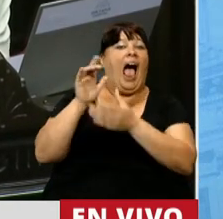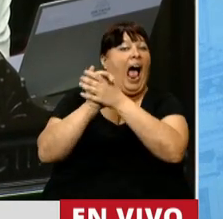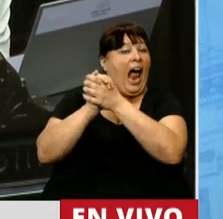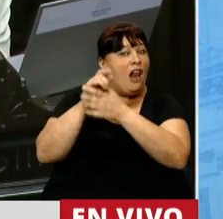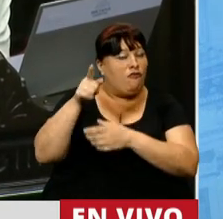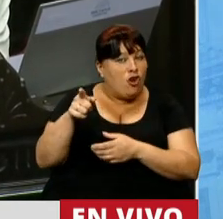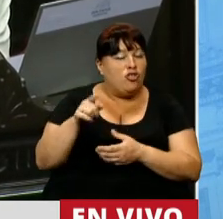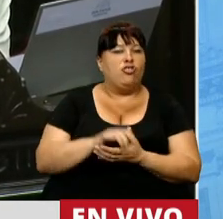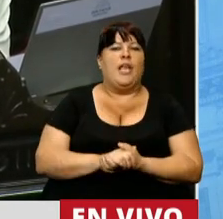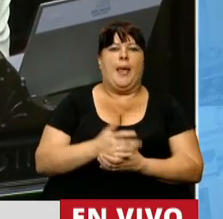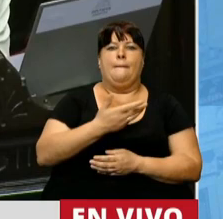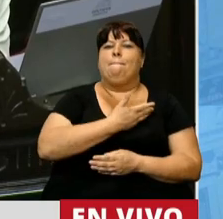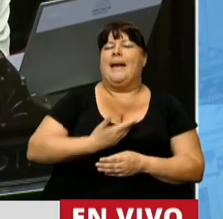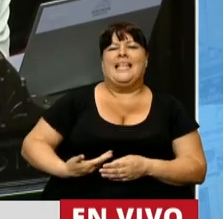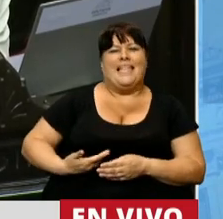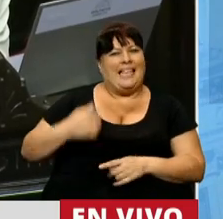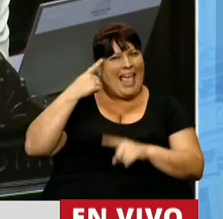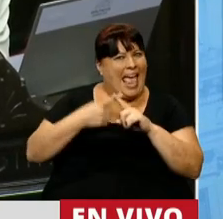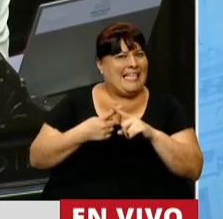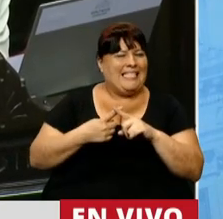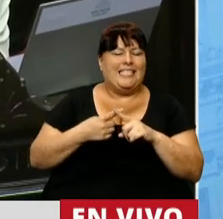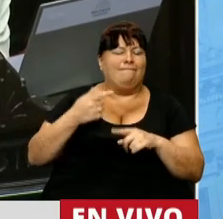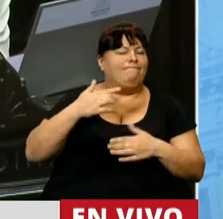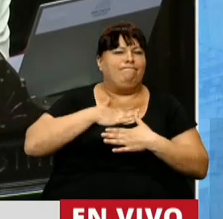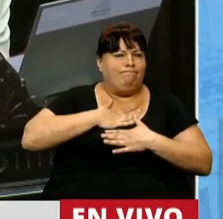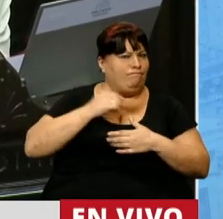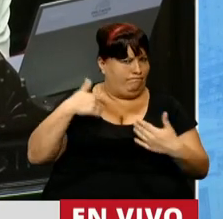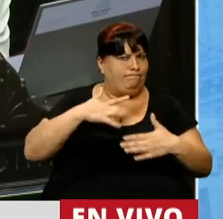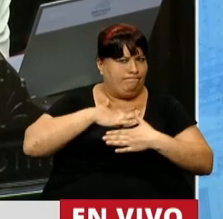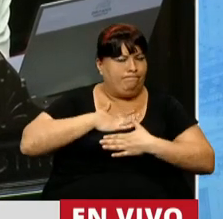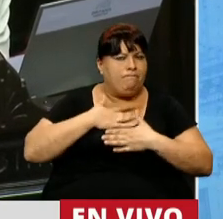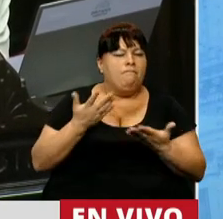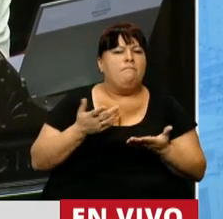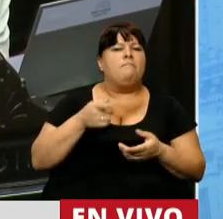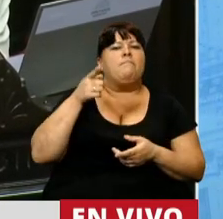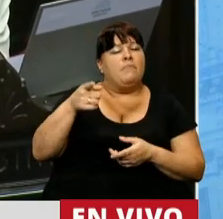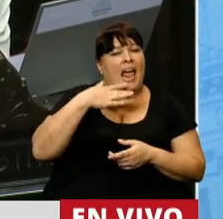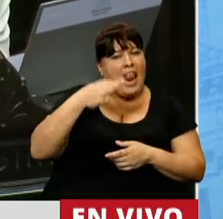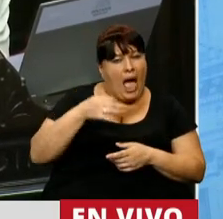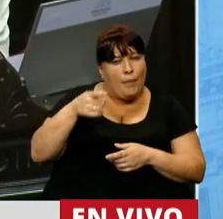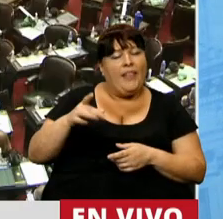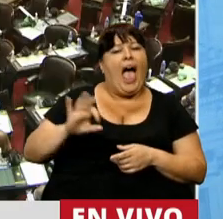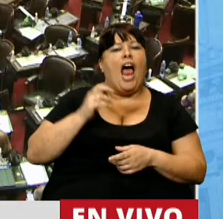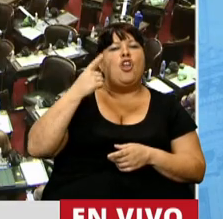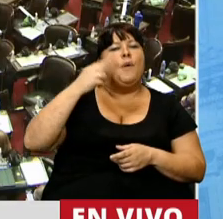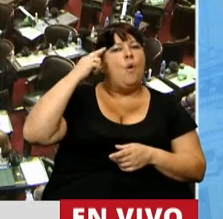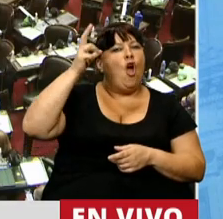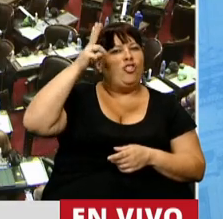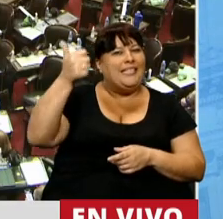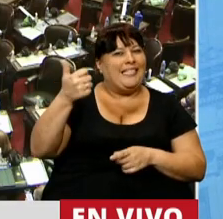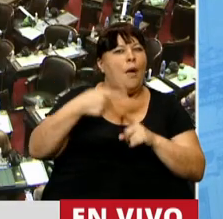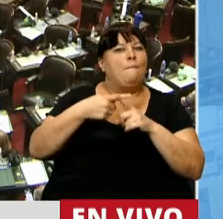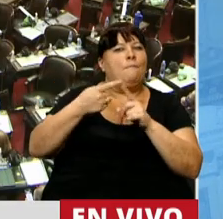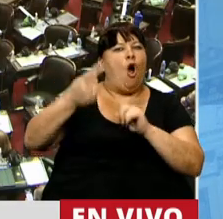Alfonsín, un expresidente al que le tengo mucho aprecio, la verdad, el año 86, por esta